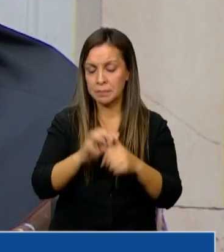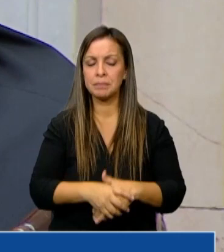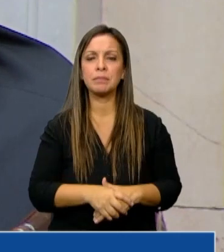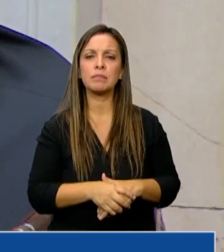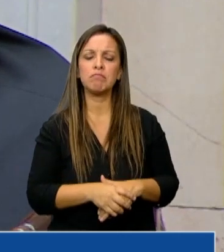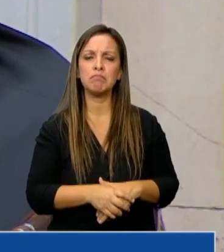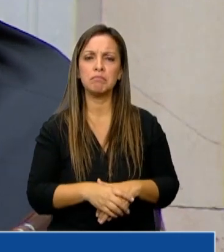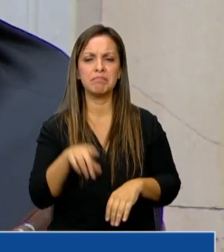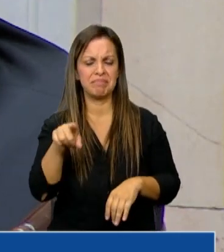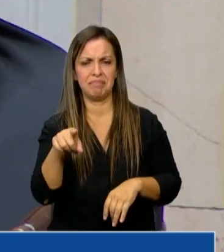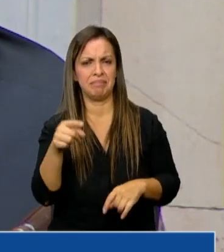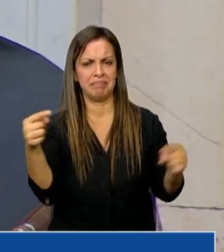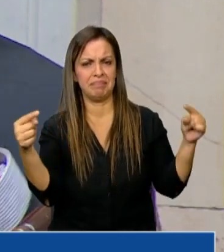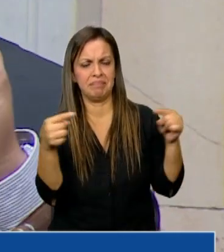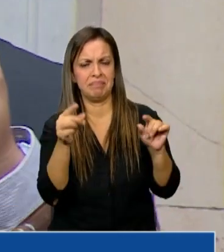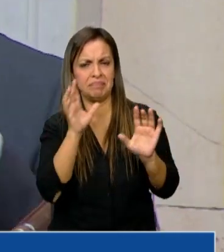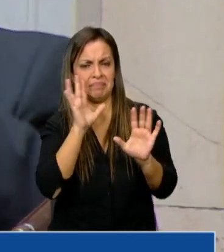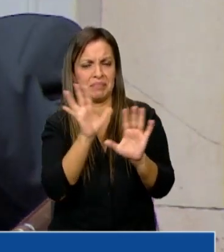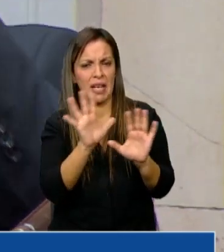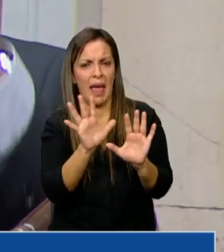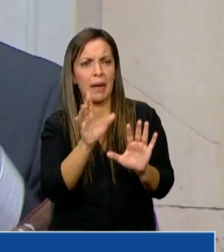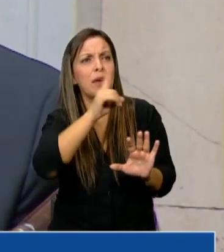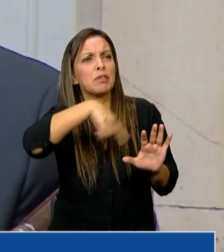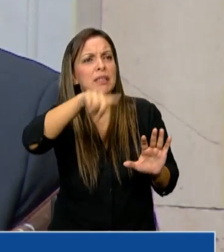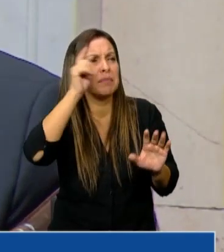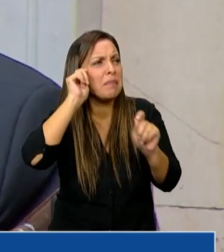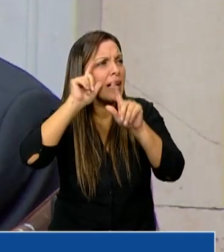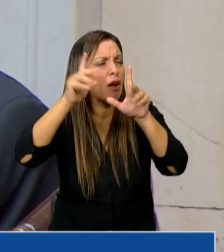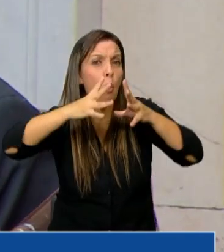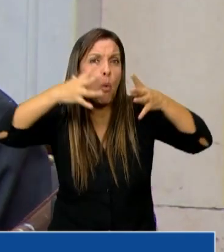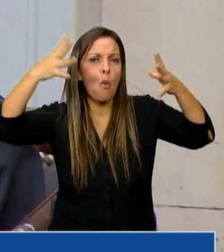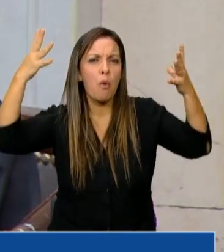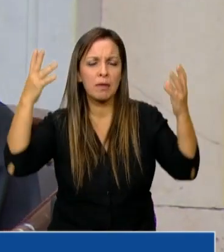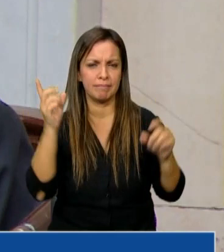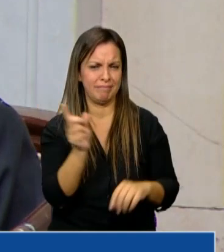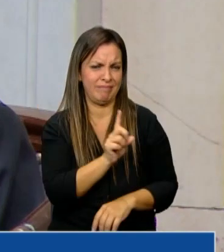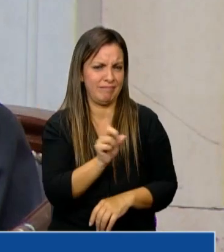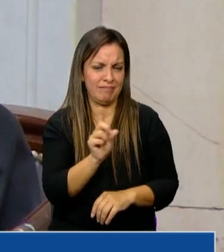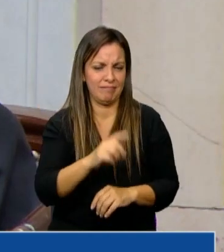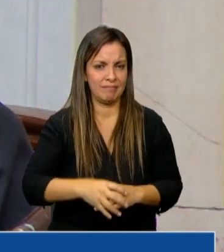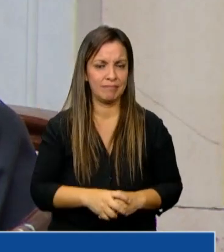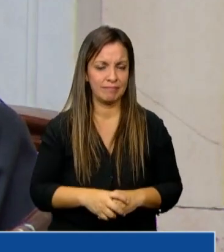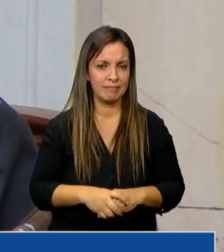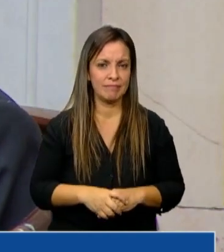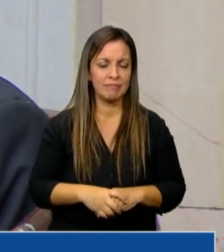poco tienen que ver con esos grandes cargamentos que todos imaginan del narcotráfico.